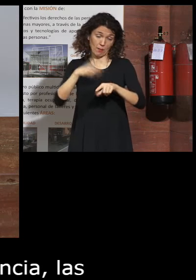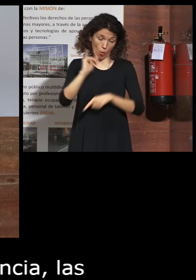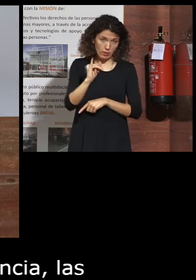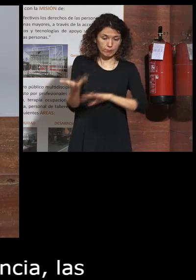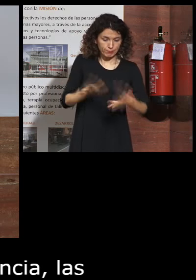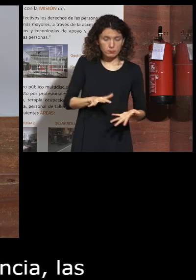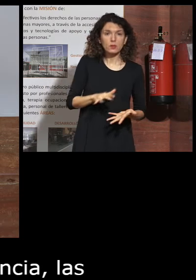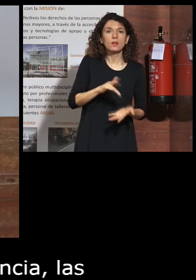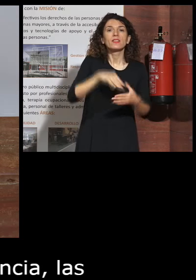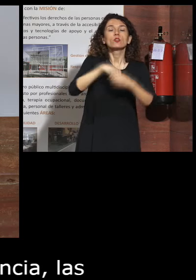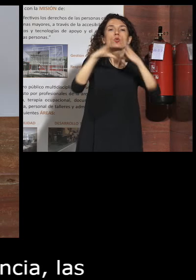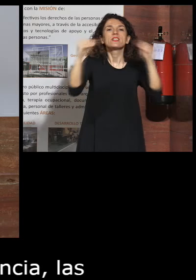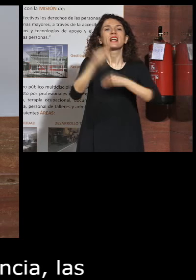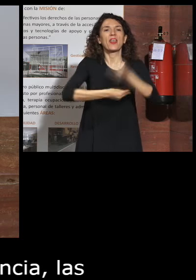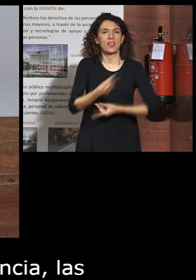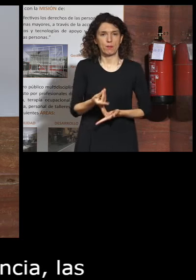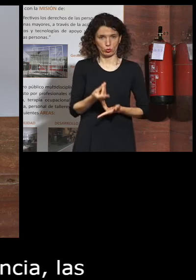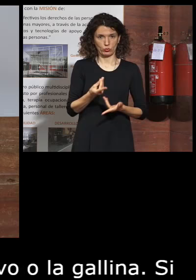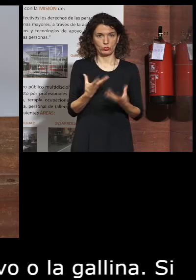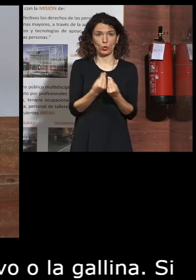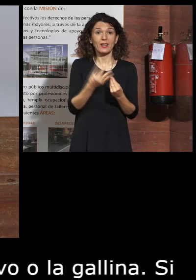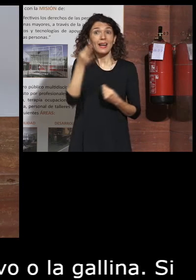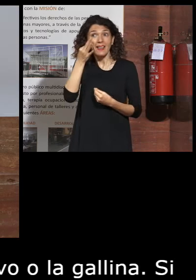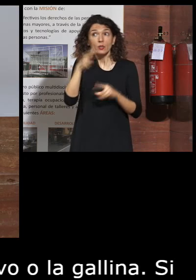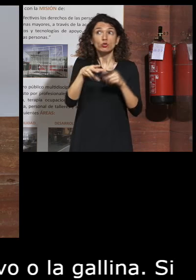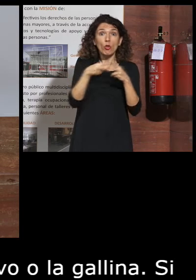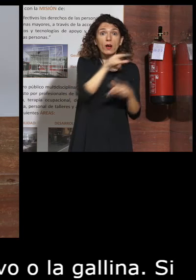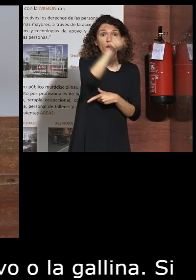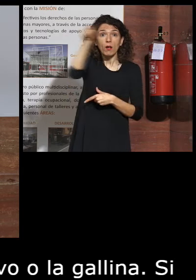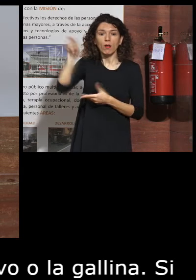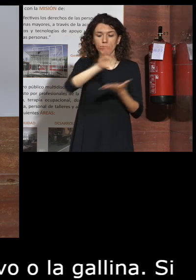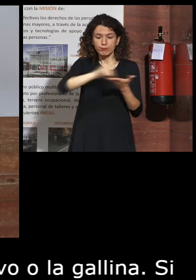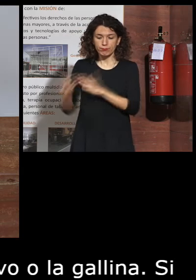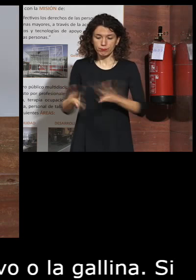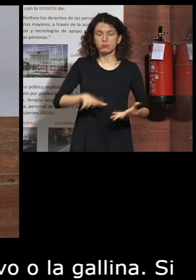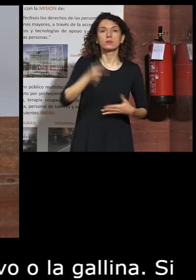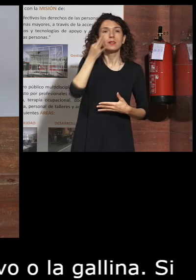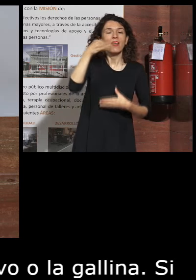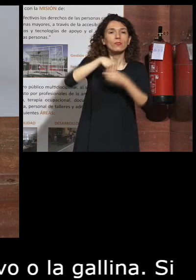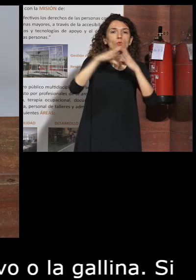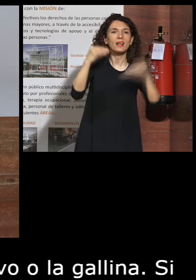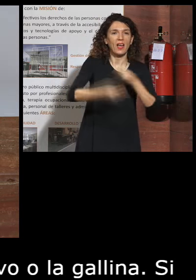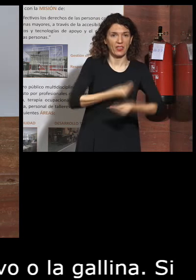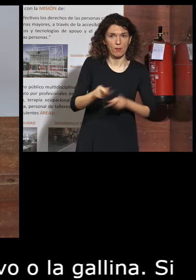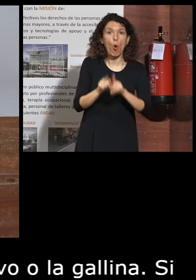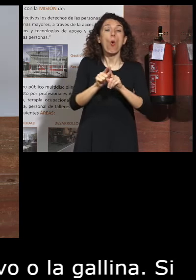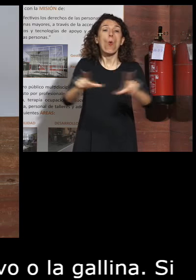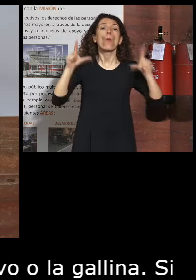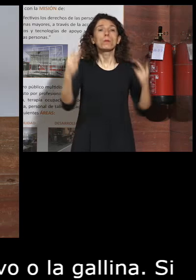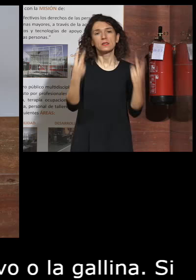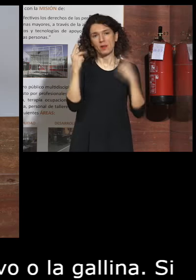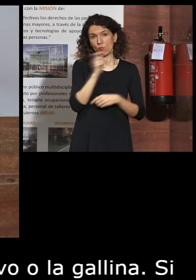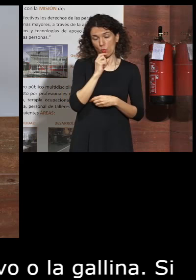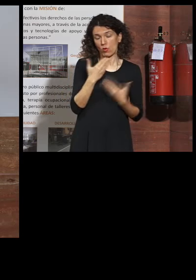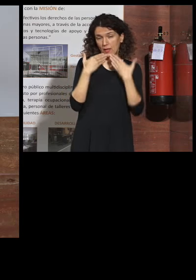¿qué hacemos en la universidad? ¿no? ¿qué hacemos con esas realidades sociales que hoy tenemos en el día a día? ¿no? ¿cómo las visibilizamos? y os